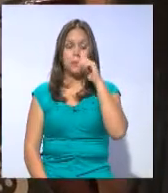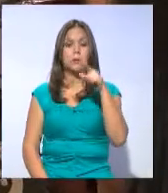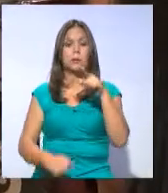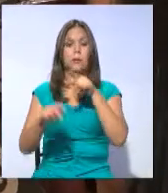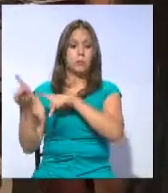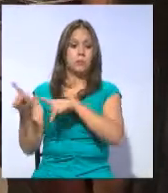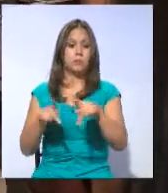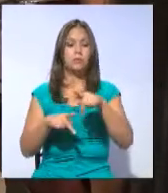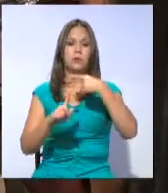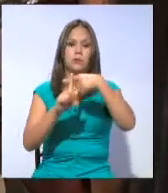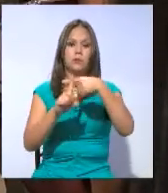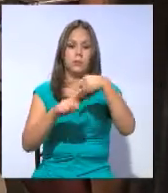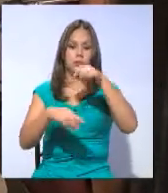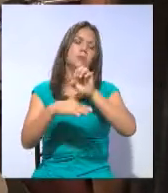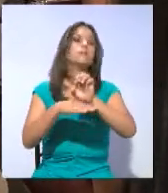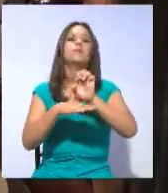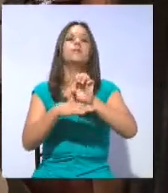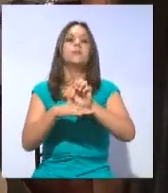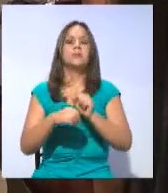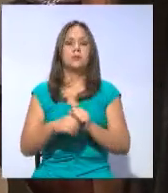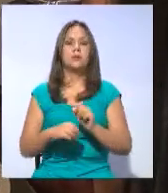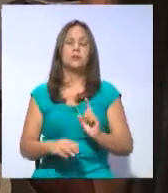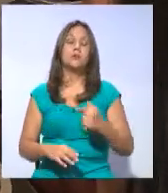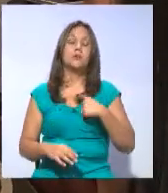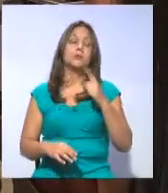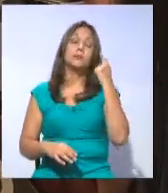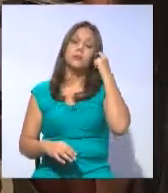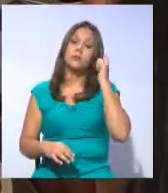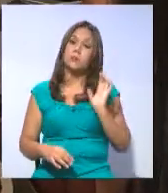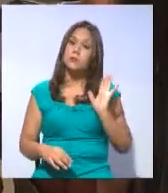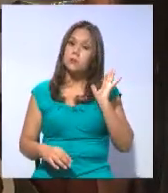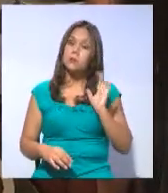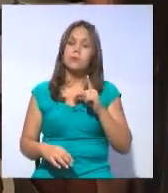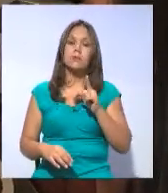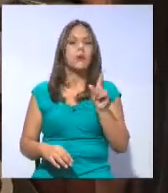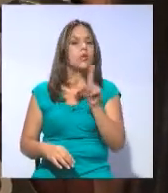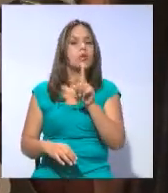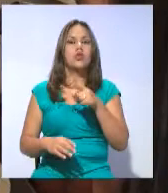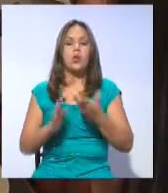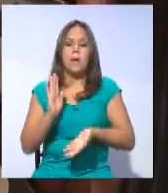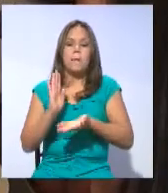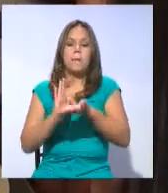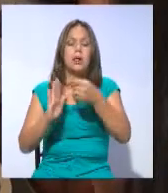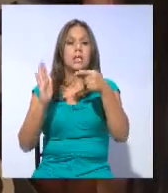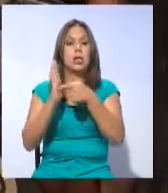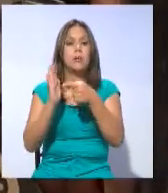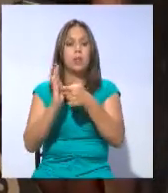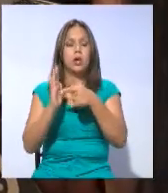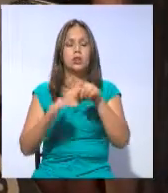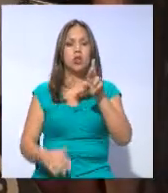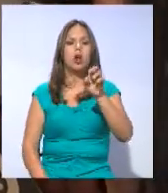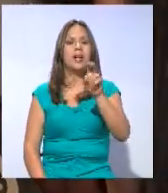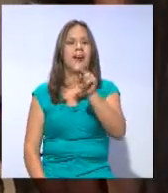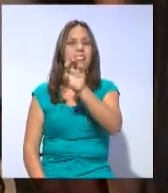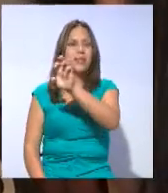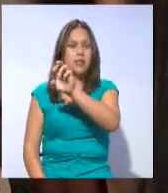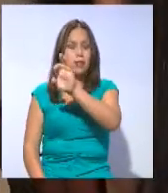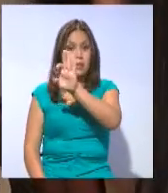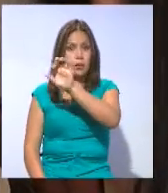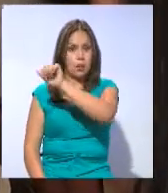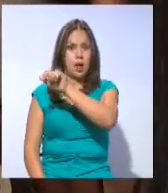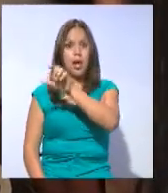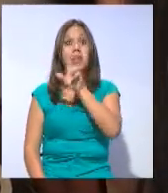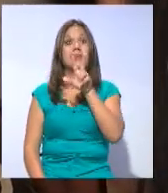el país. Nuestro único reparo es al incremento del impuesto a la renta en tres puntos para las empresas